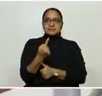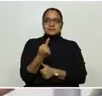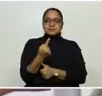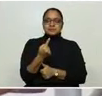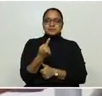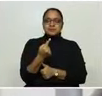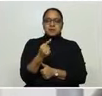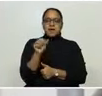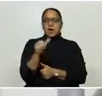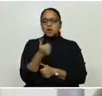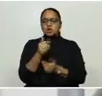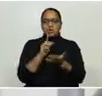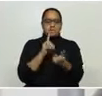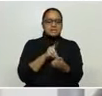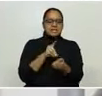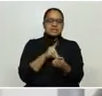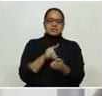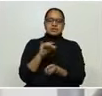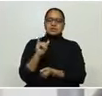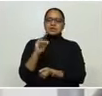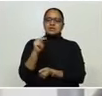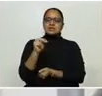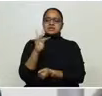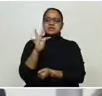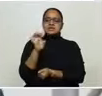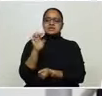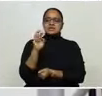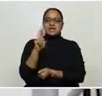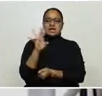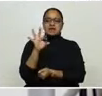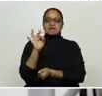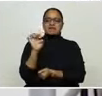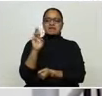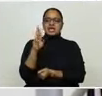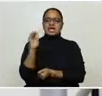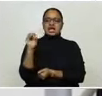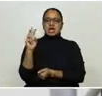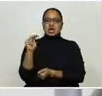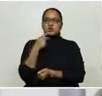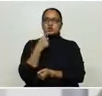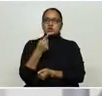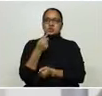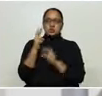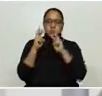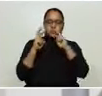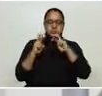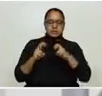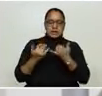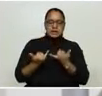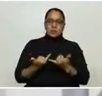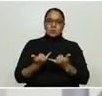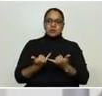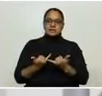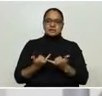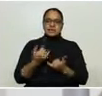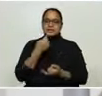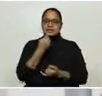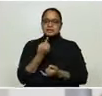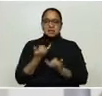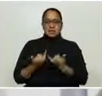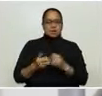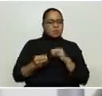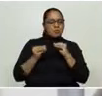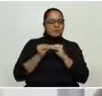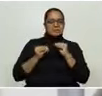No son tan prometedores los estudios de interferón. Sin embargo, hay un ensayo que se está corriendo, un ensayo clínico, aunque parece que lo más